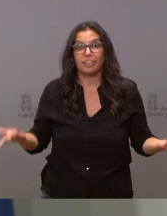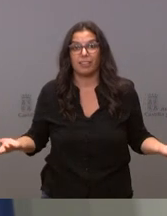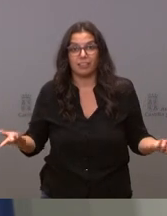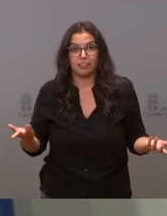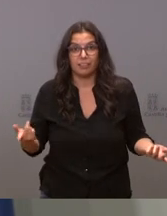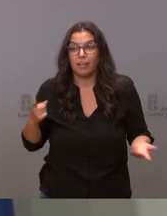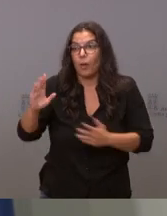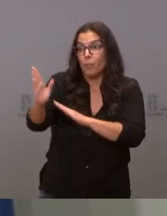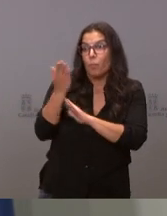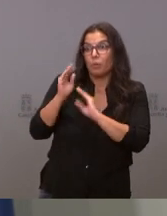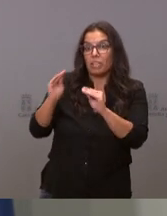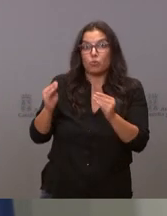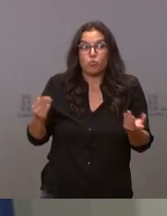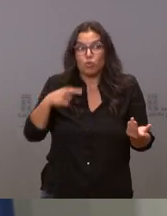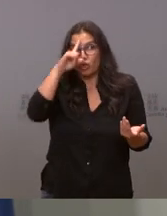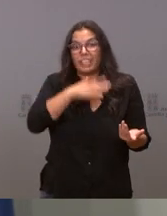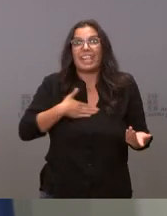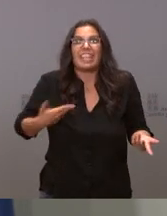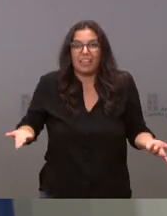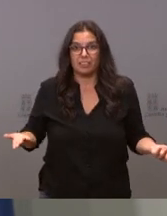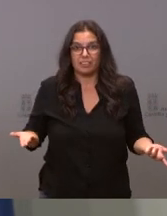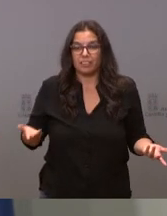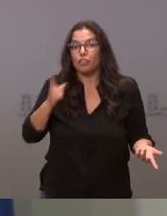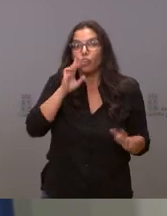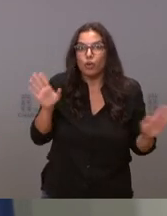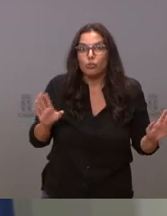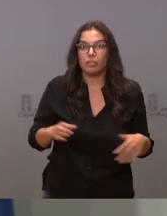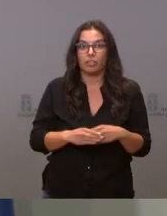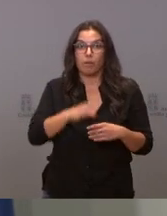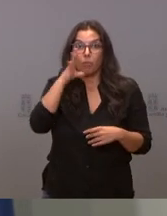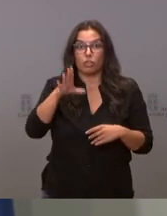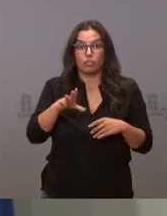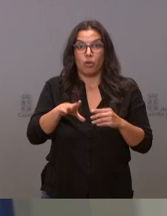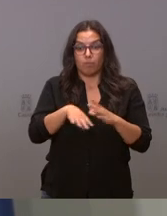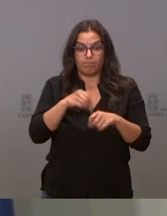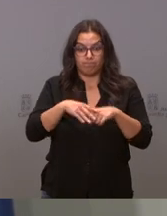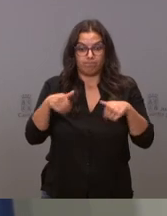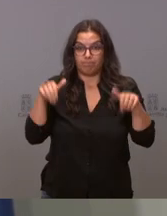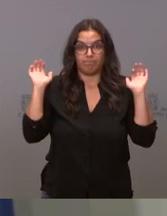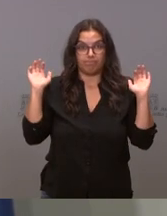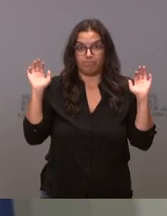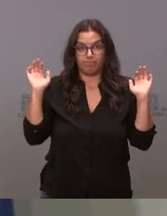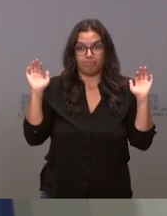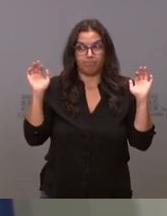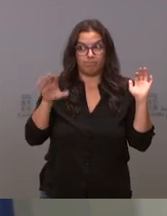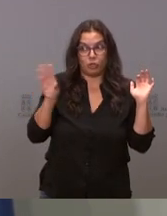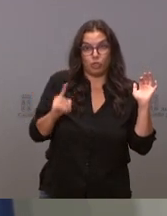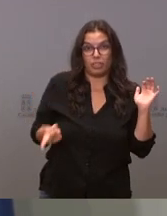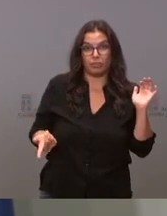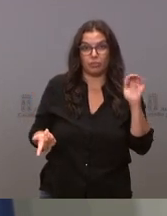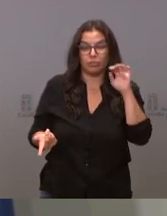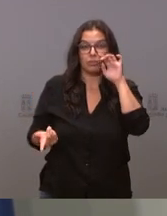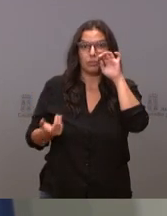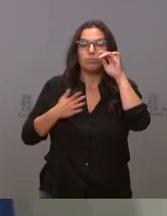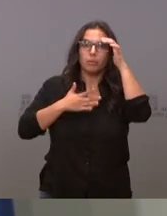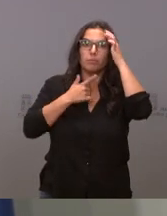propuesta que nos han hecho es que no sé lo que es lo que quiere por eso nos abstuvimos es no sabemos qué es que quiere y me gustaría que lo